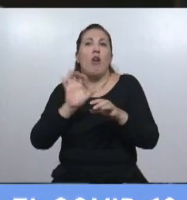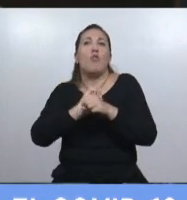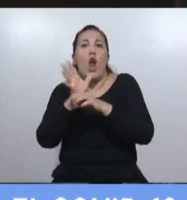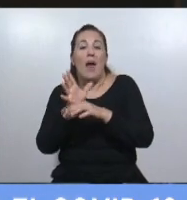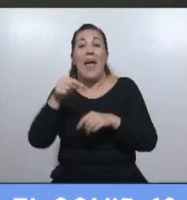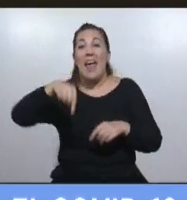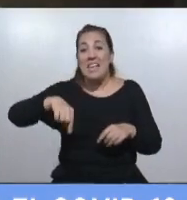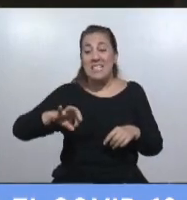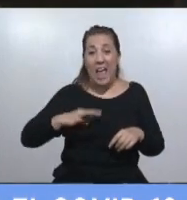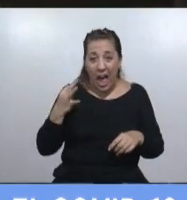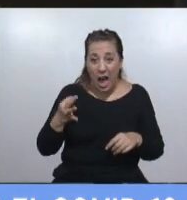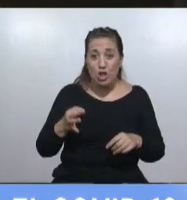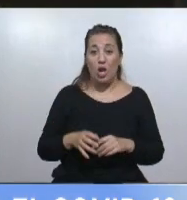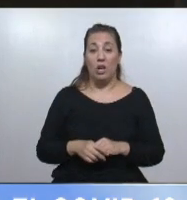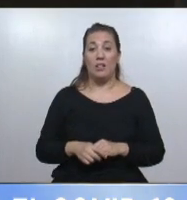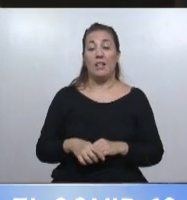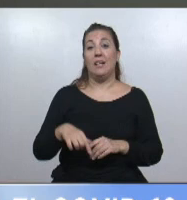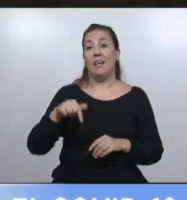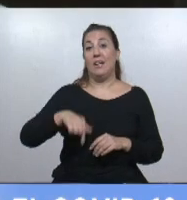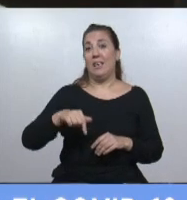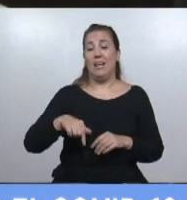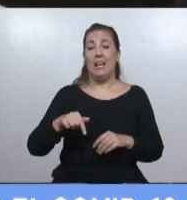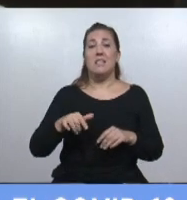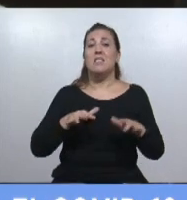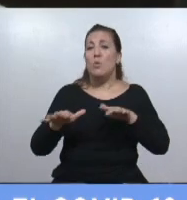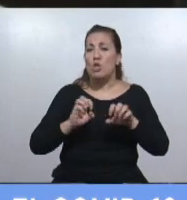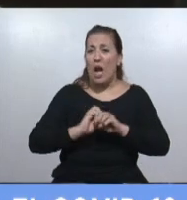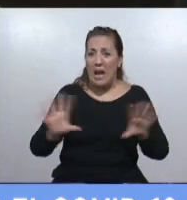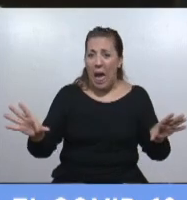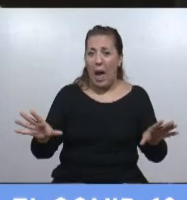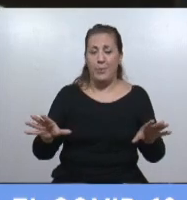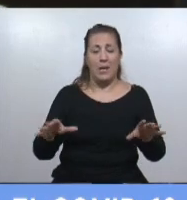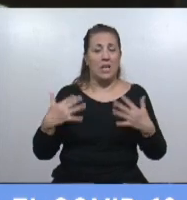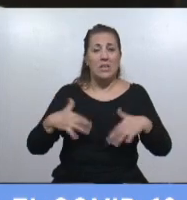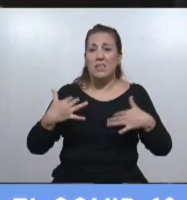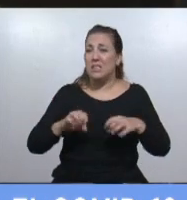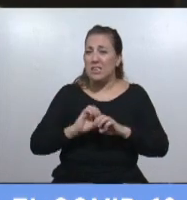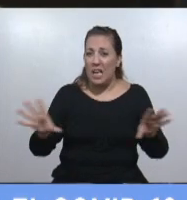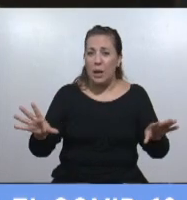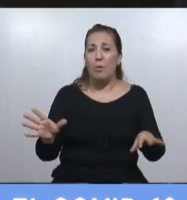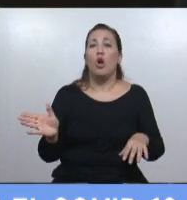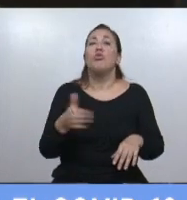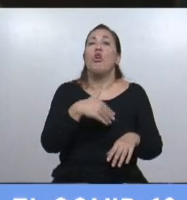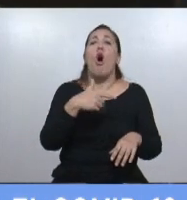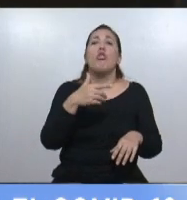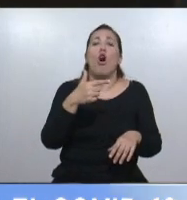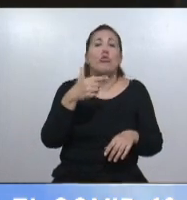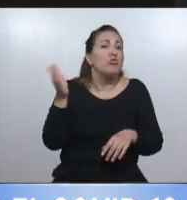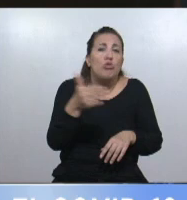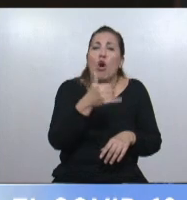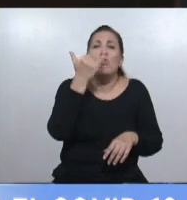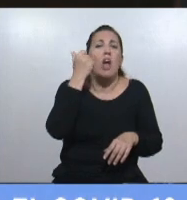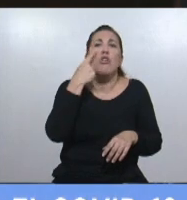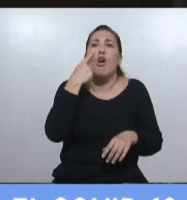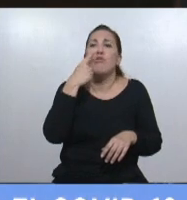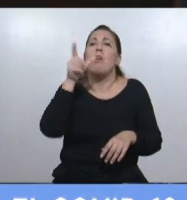y este año es tan grave la situación tan terrible que todos conocemos a alguien que ha